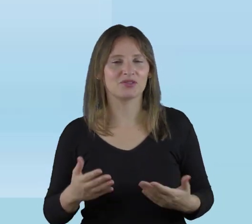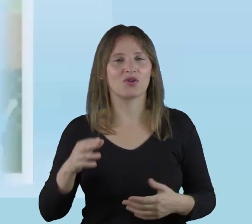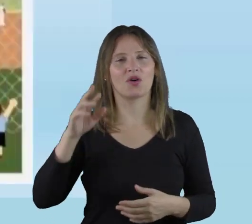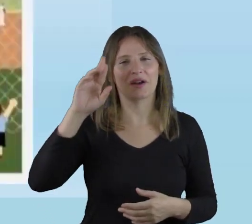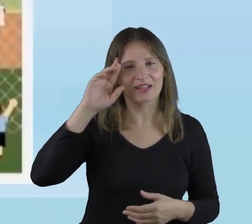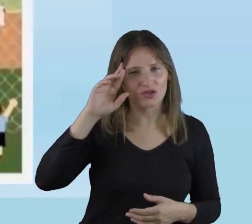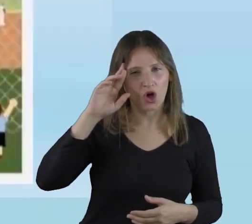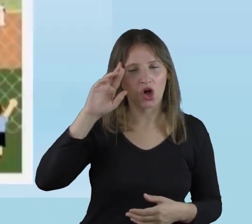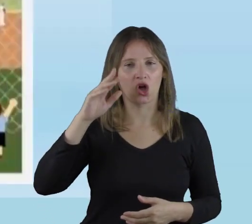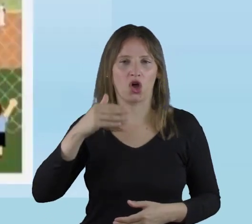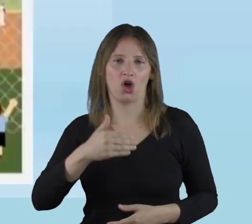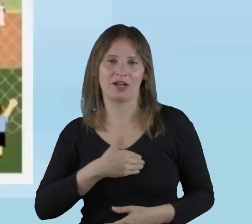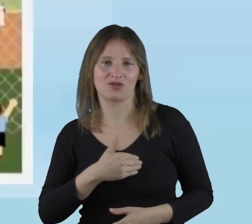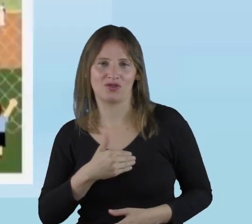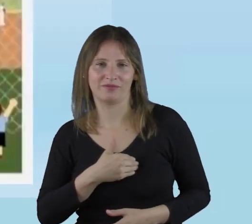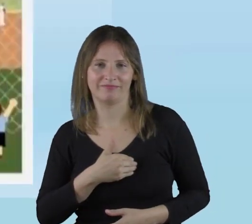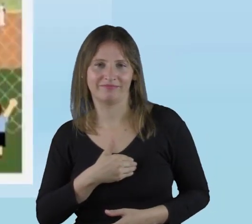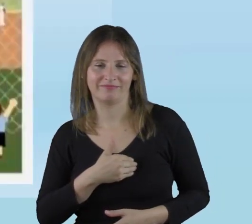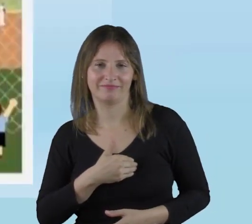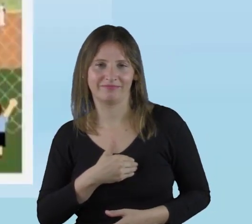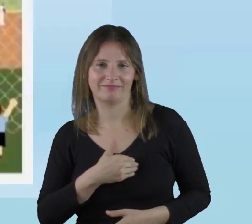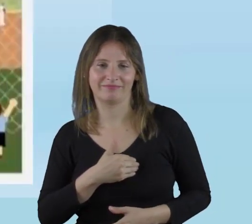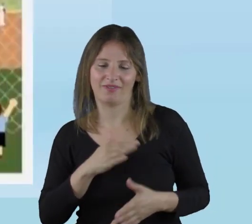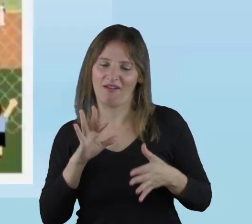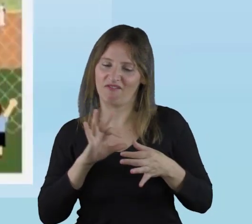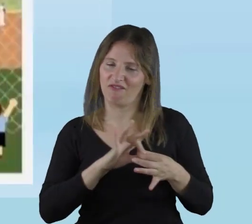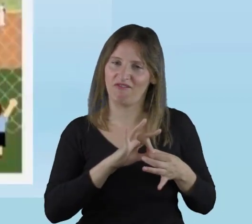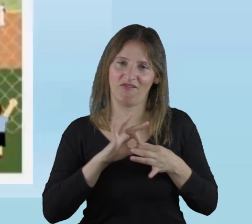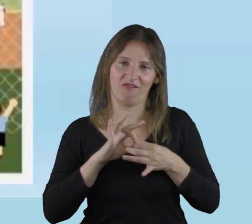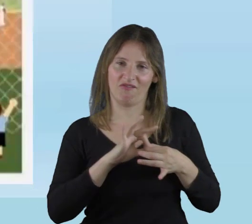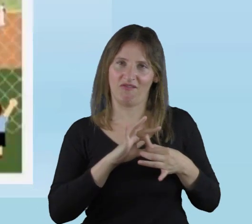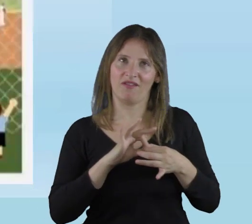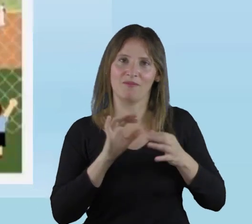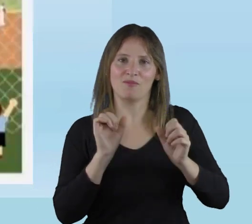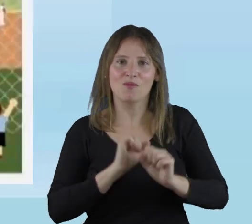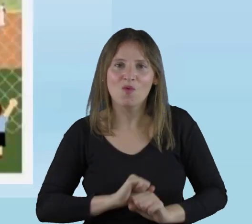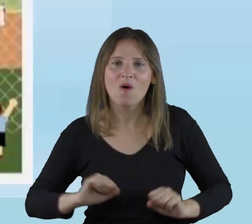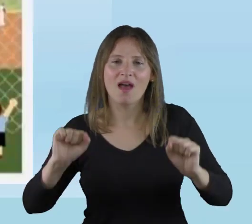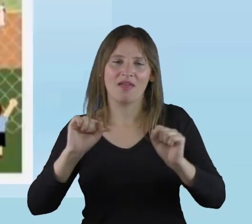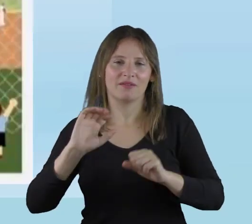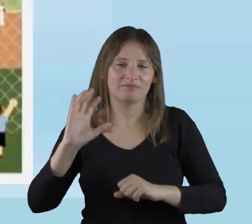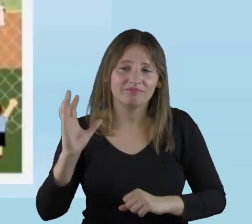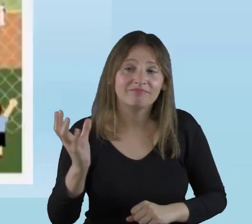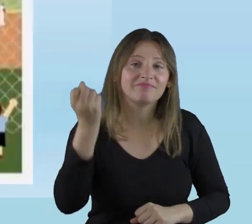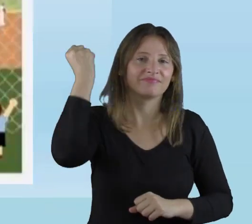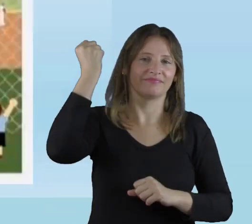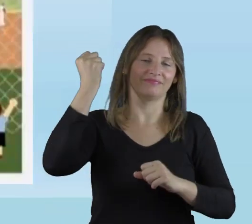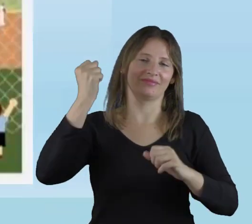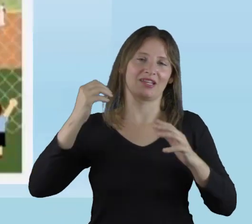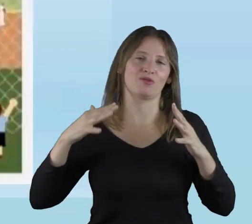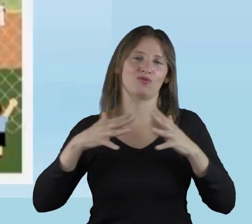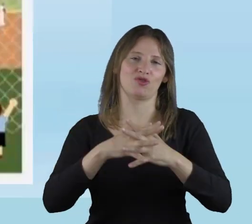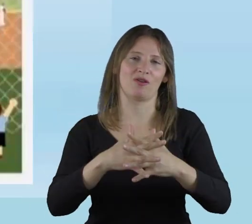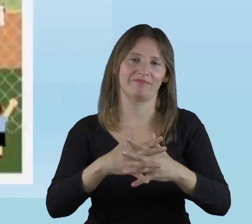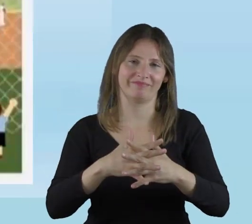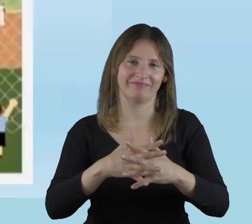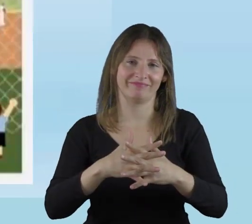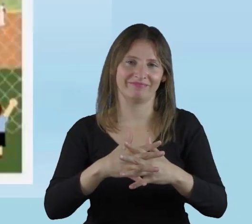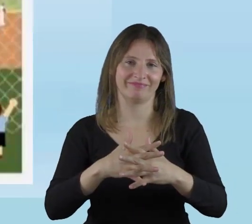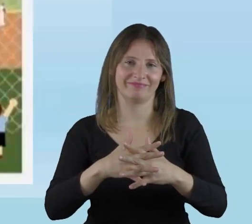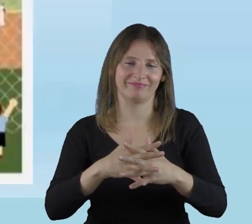de ahí que razón y corazón es lo que nos permitirá